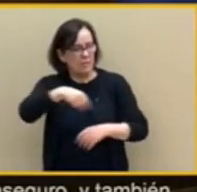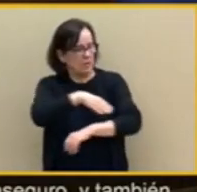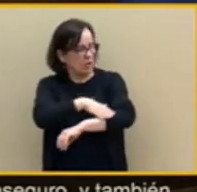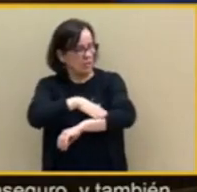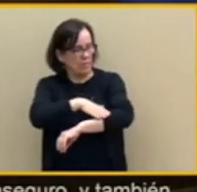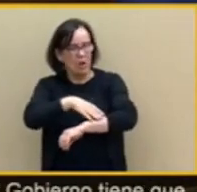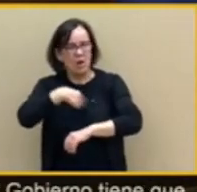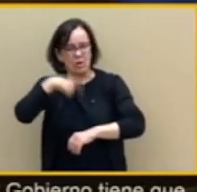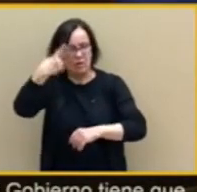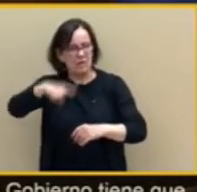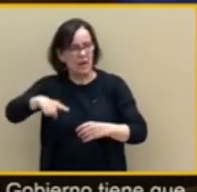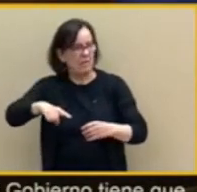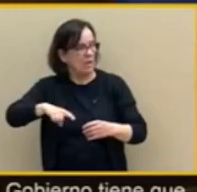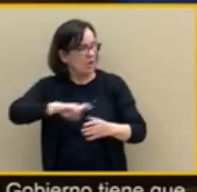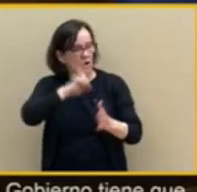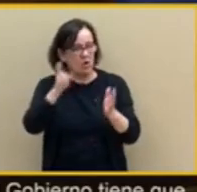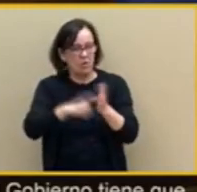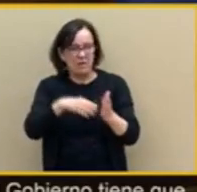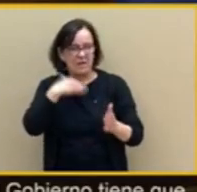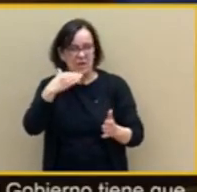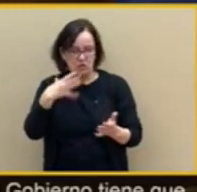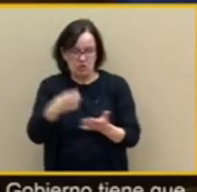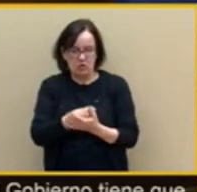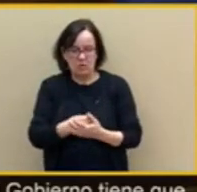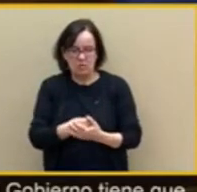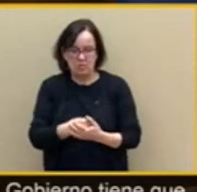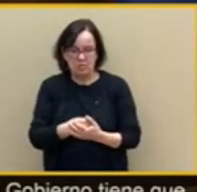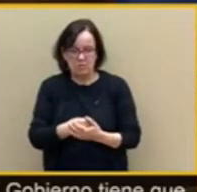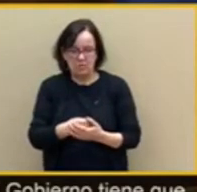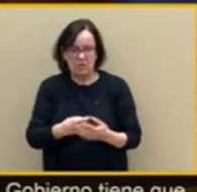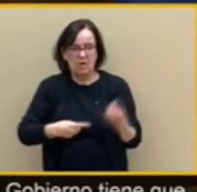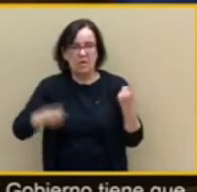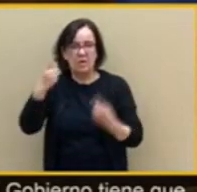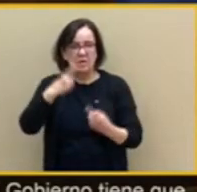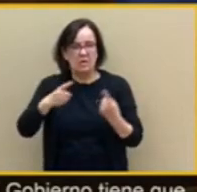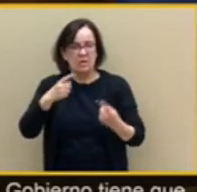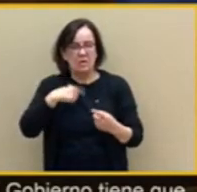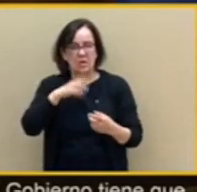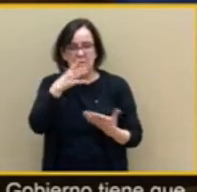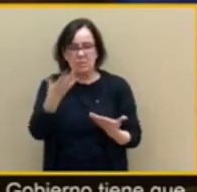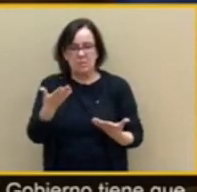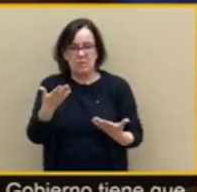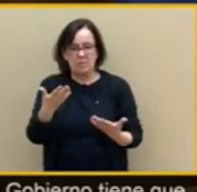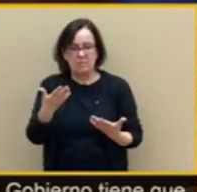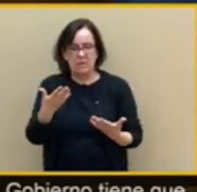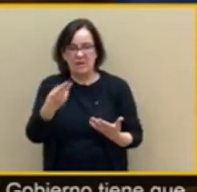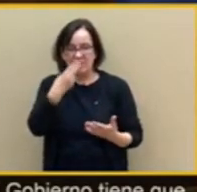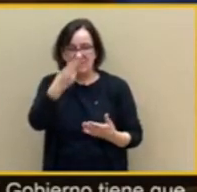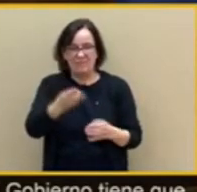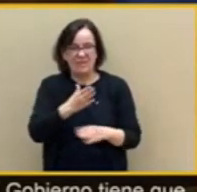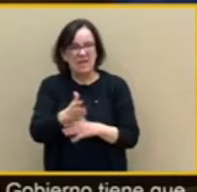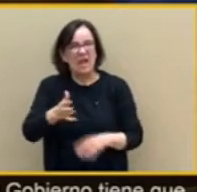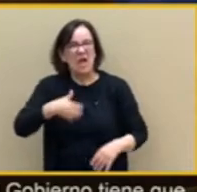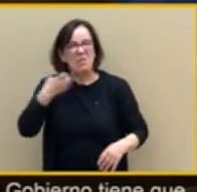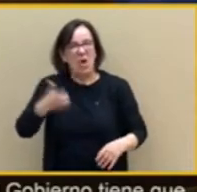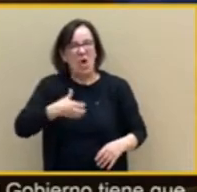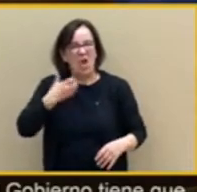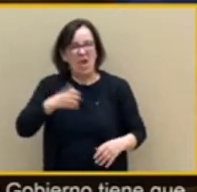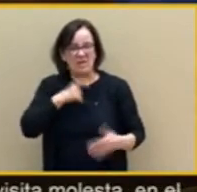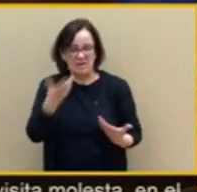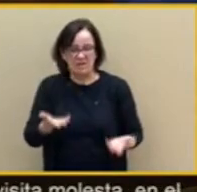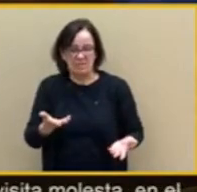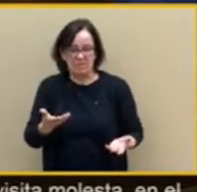pasa de vez en cuando es recibir una visita molesta, en el sentido de que le preguntan cosas para las que no está